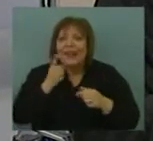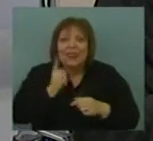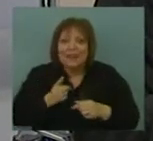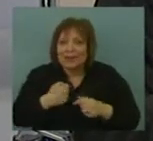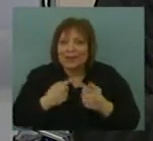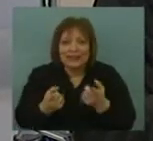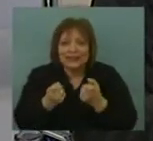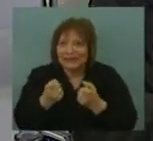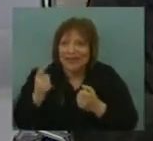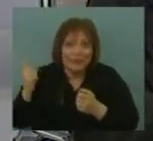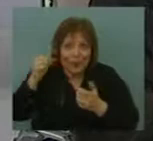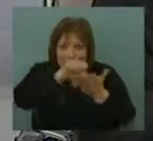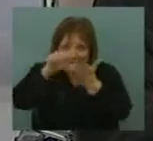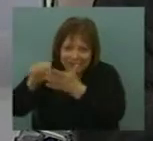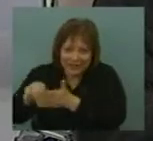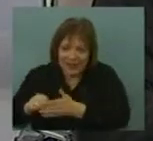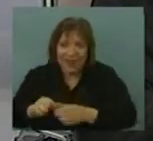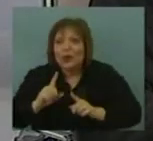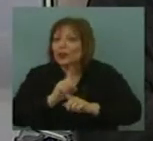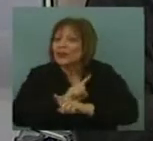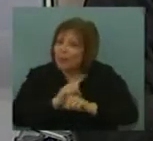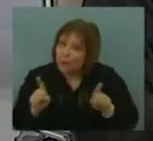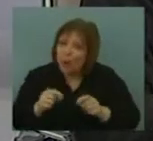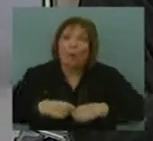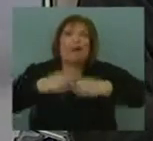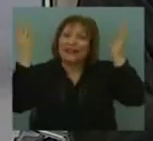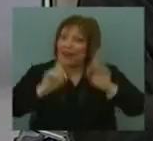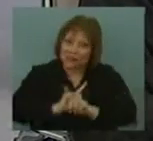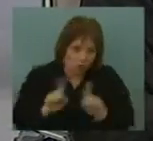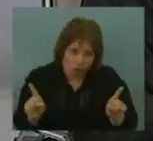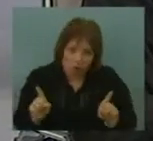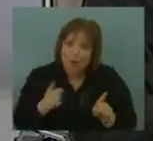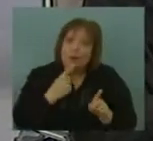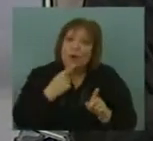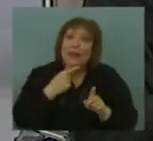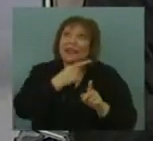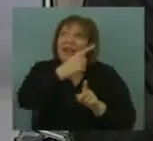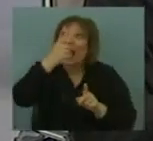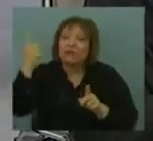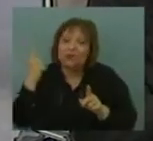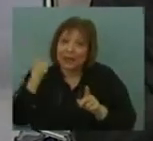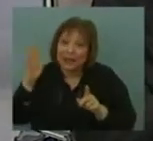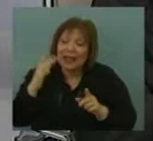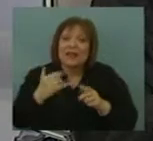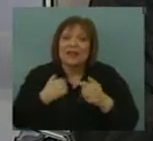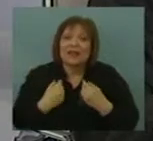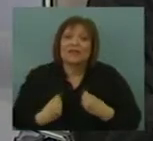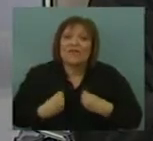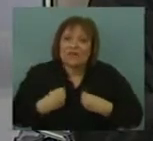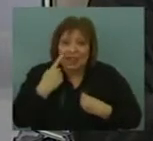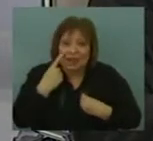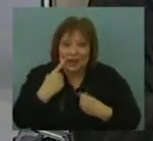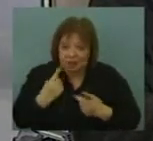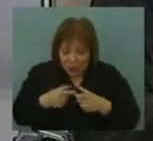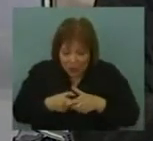pero tampoco existe con cualquier política exterior. Es decir, para Uruguay la política exterior es casi una cuestión de sobrevivencia. Es un país que